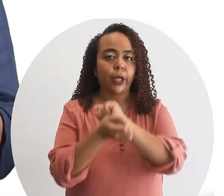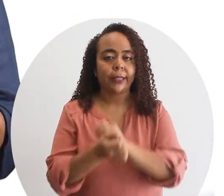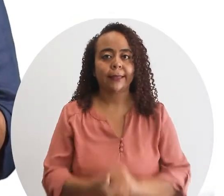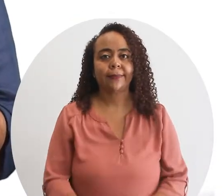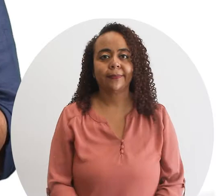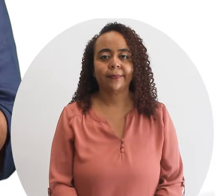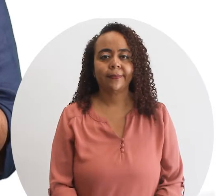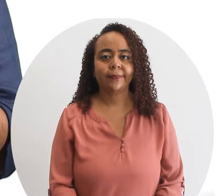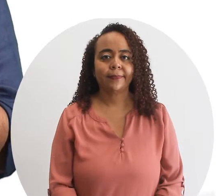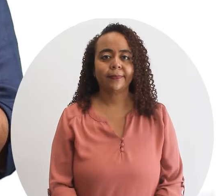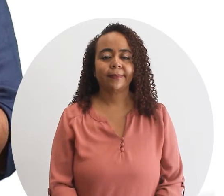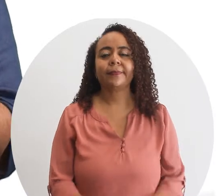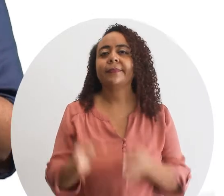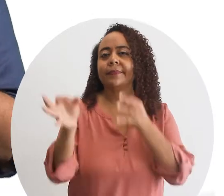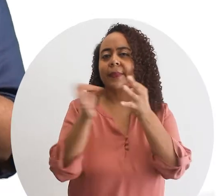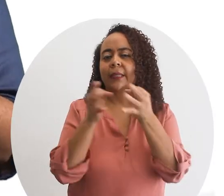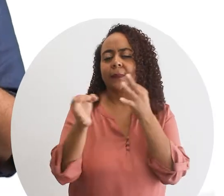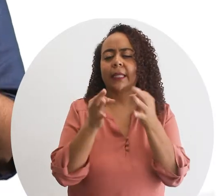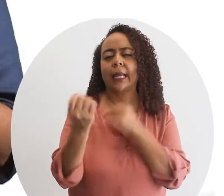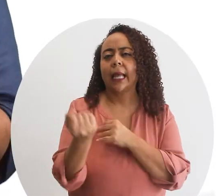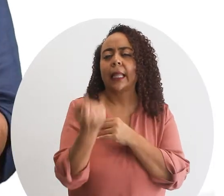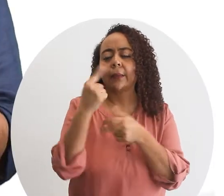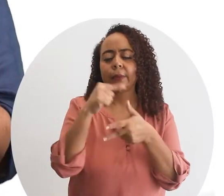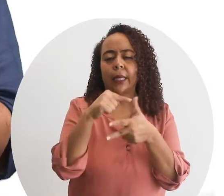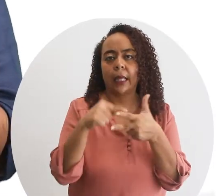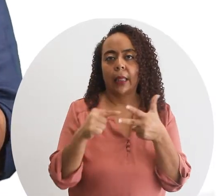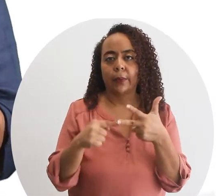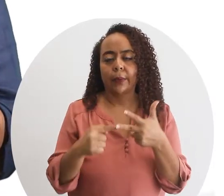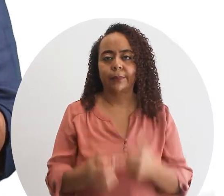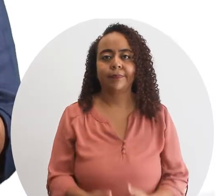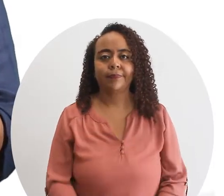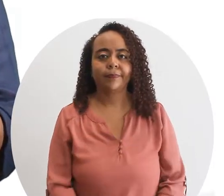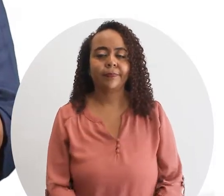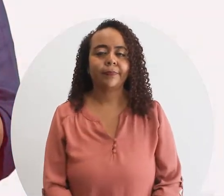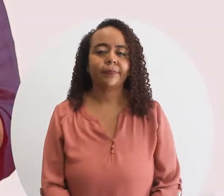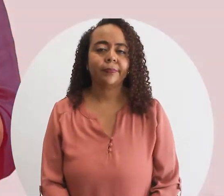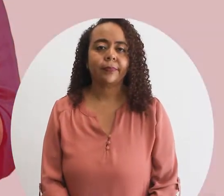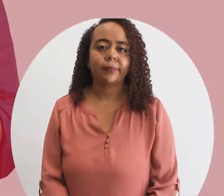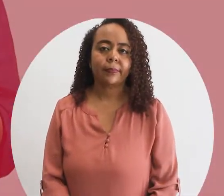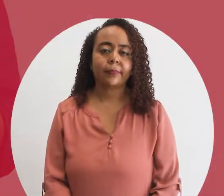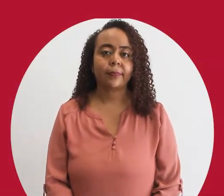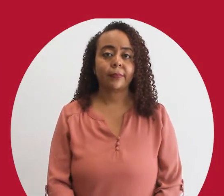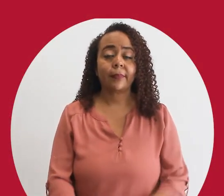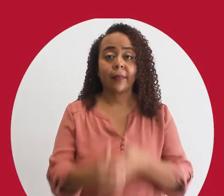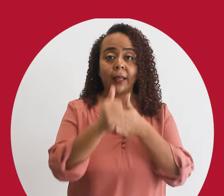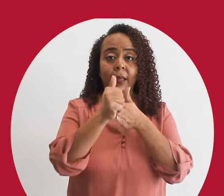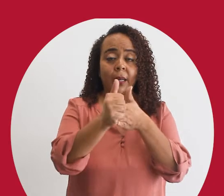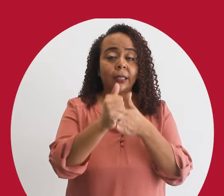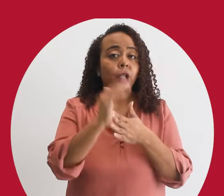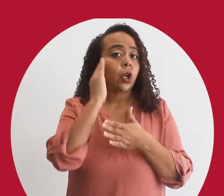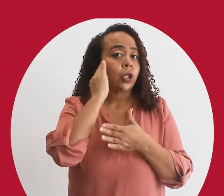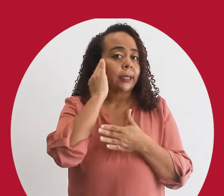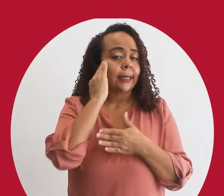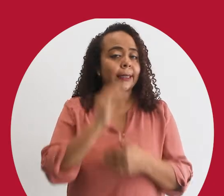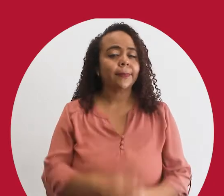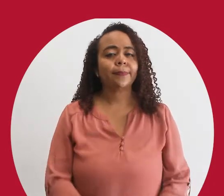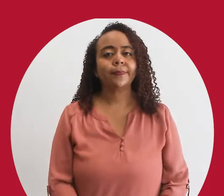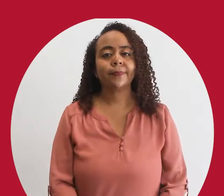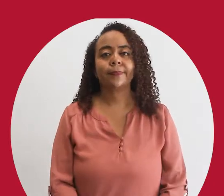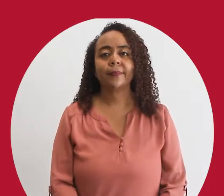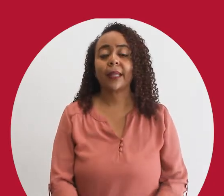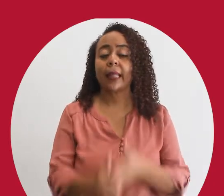transformadores vamos a explicar que entendemos por cada una de ellas liderazgo consciente